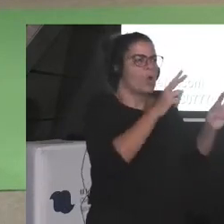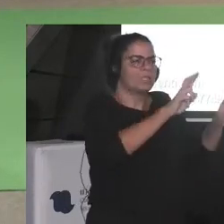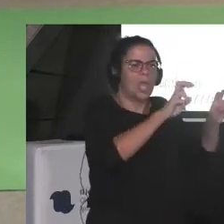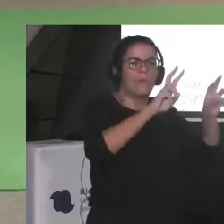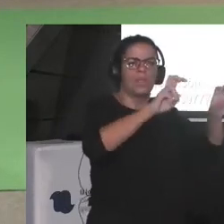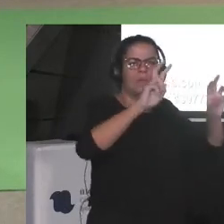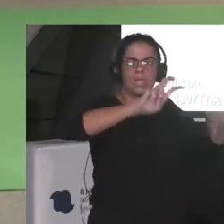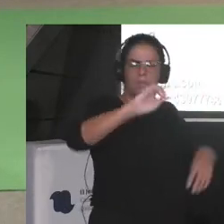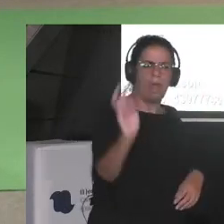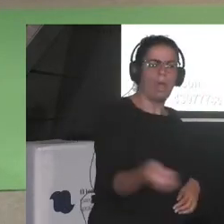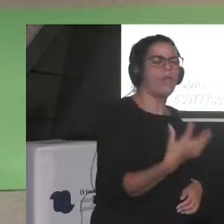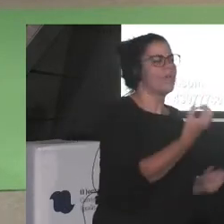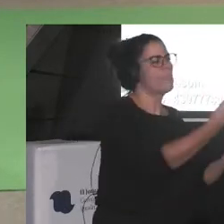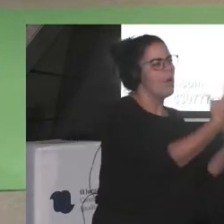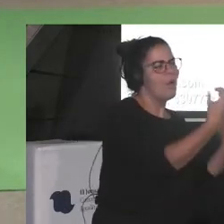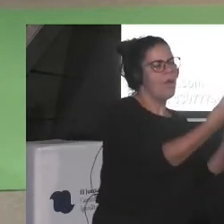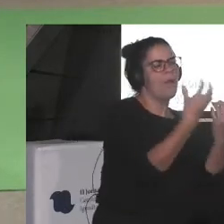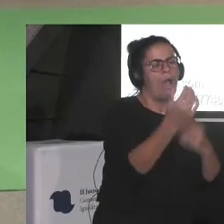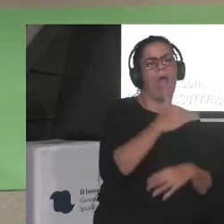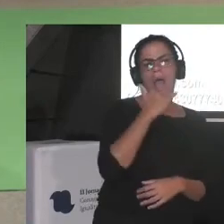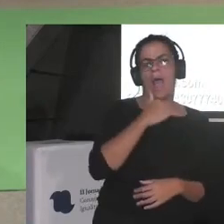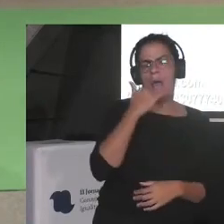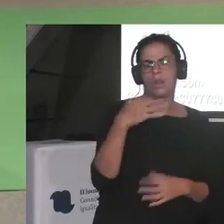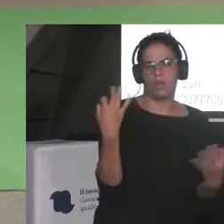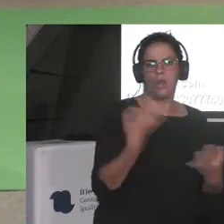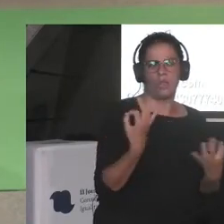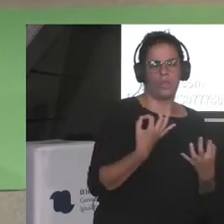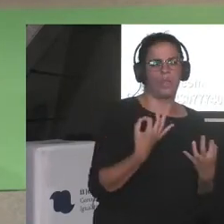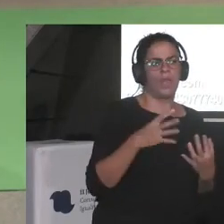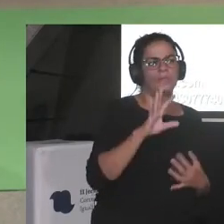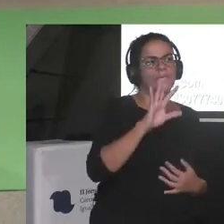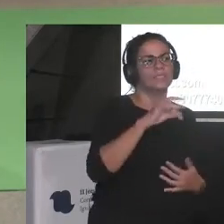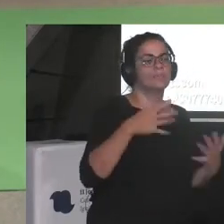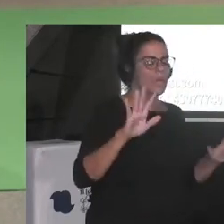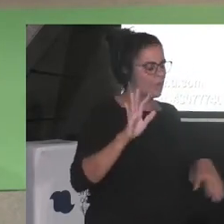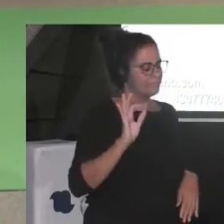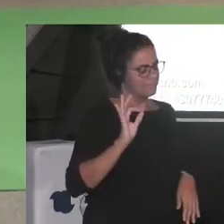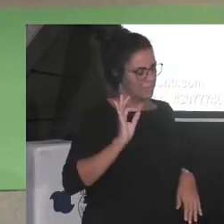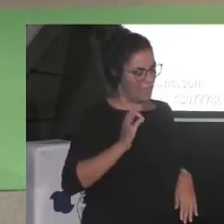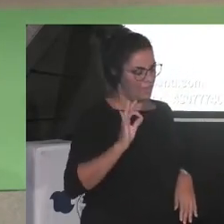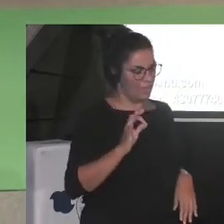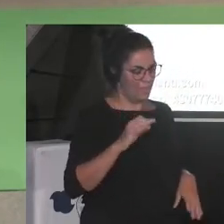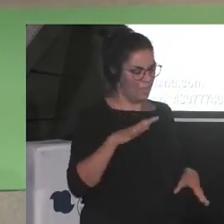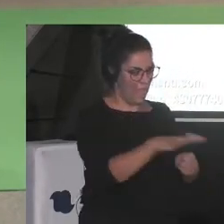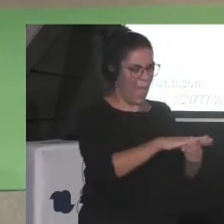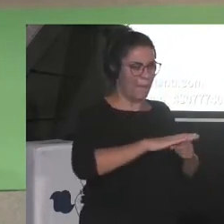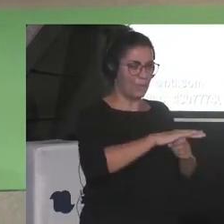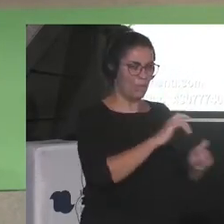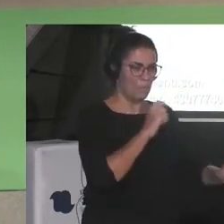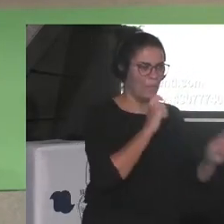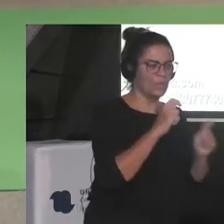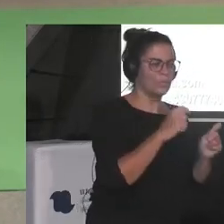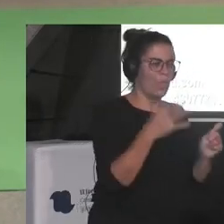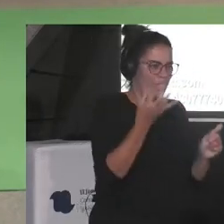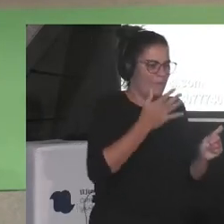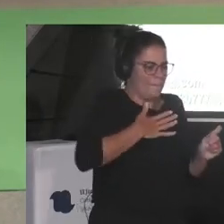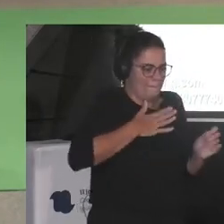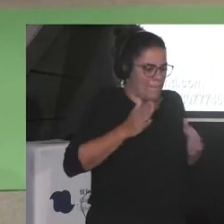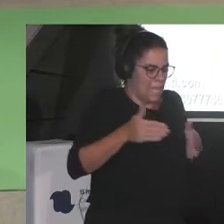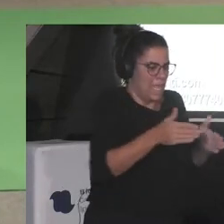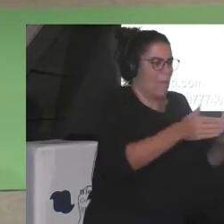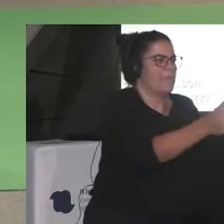es verdad que dentro del periodismo hay que hacerse un camino ¿no? hay que hacerse un camino yo por ejemplo